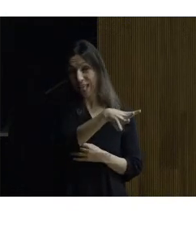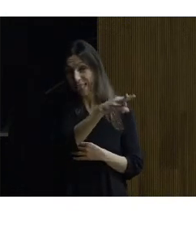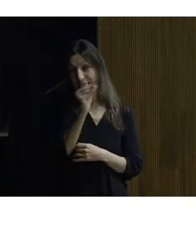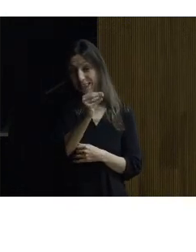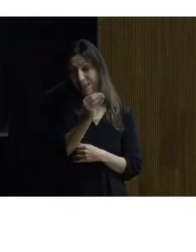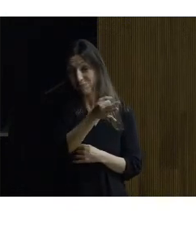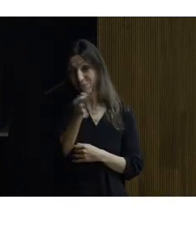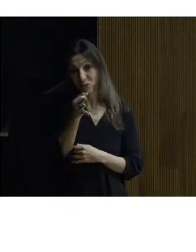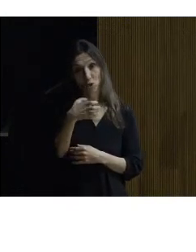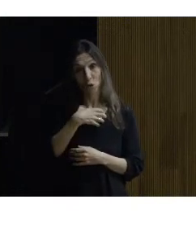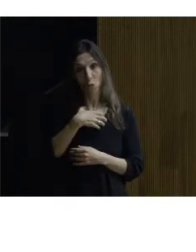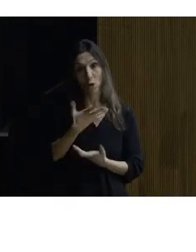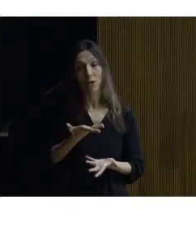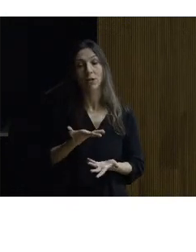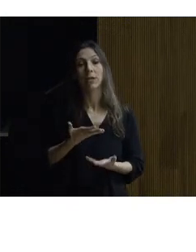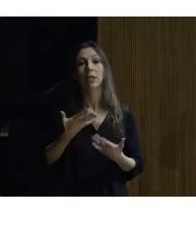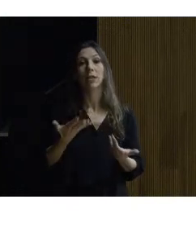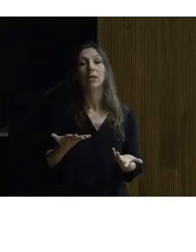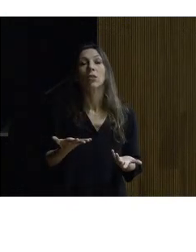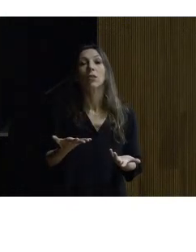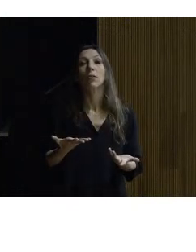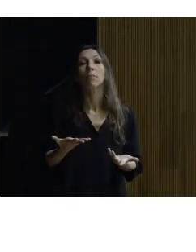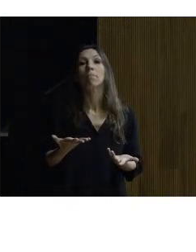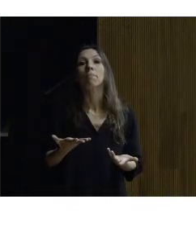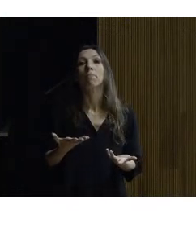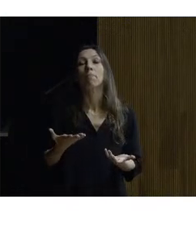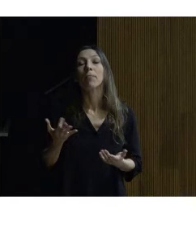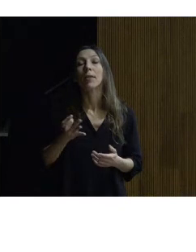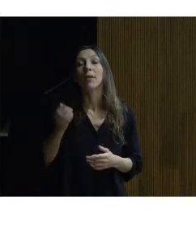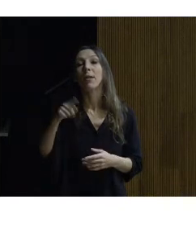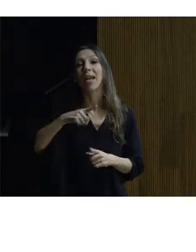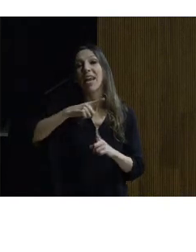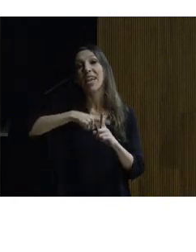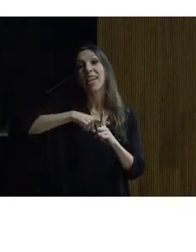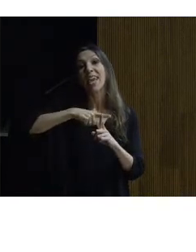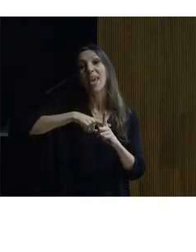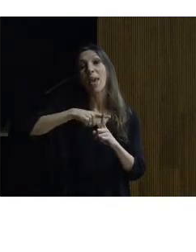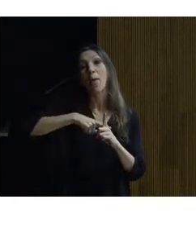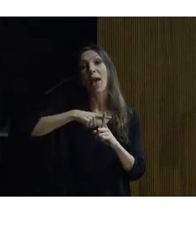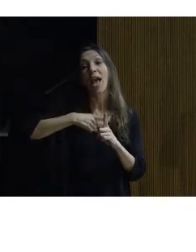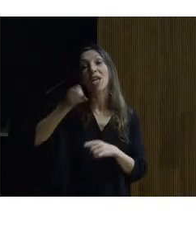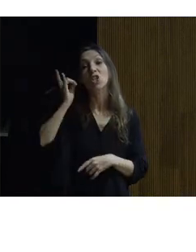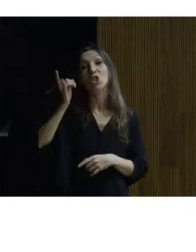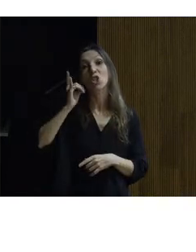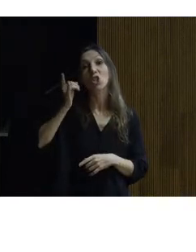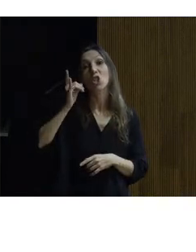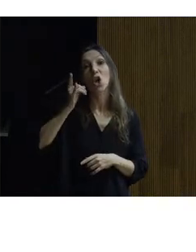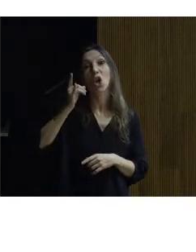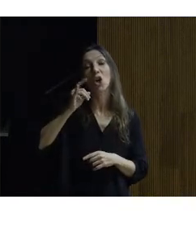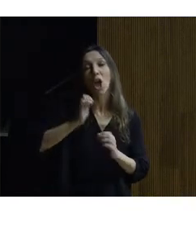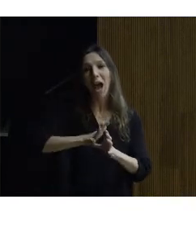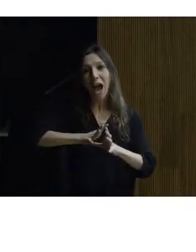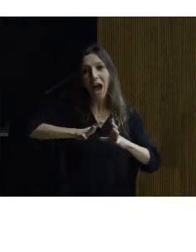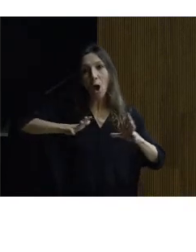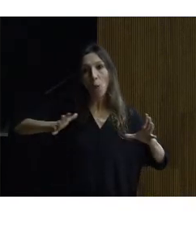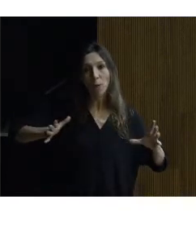la ecualización lo que hace es incrementar el nivel de sonido en esas frecuencias en las que tiene pérdidas de manera que